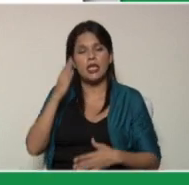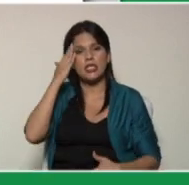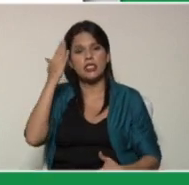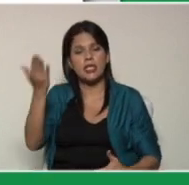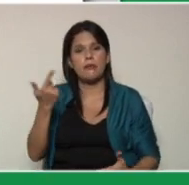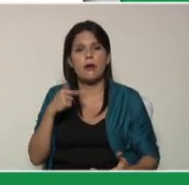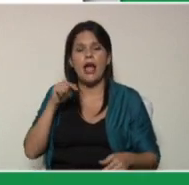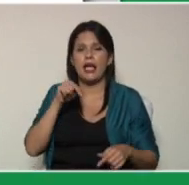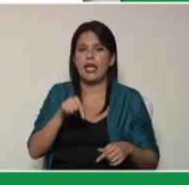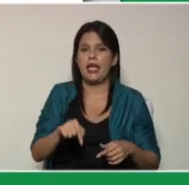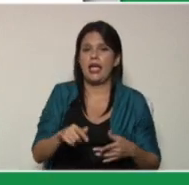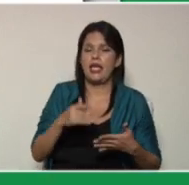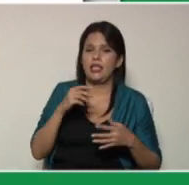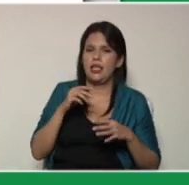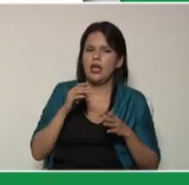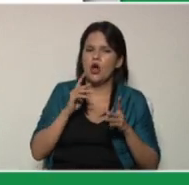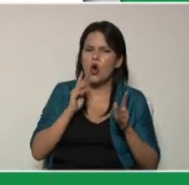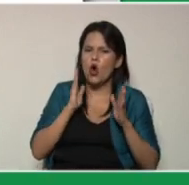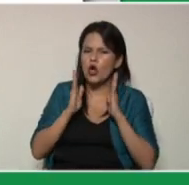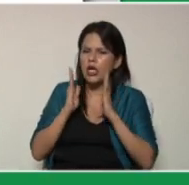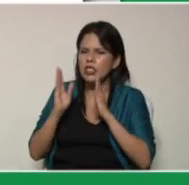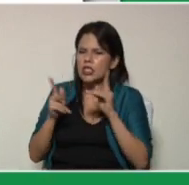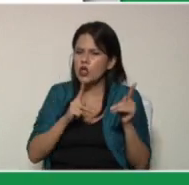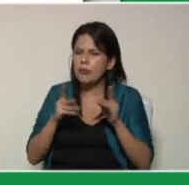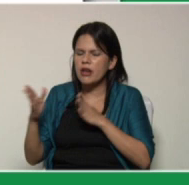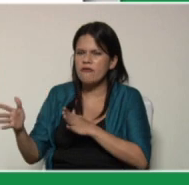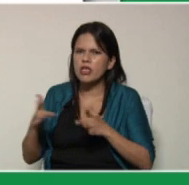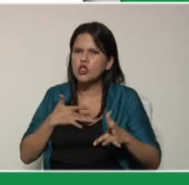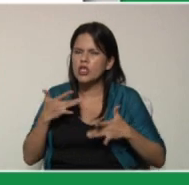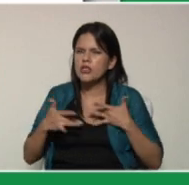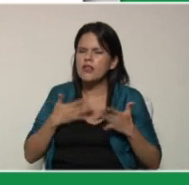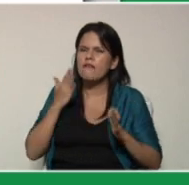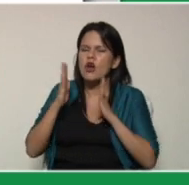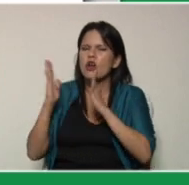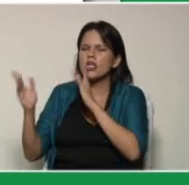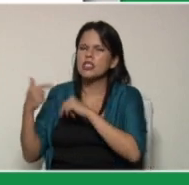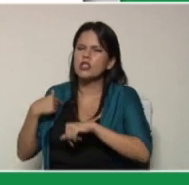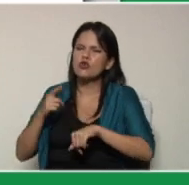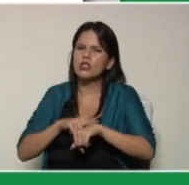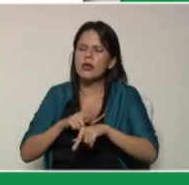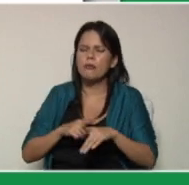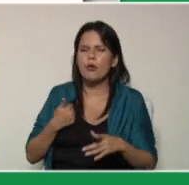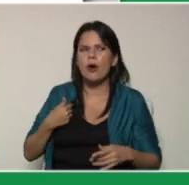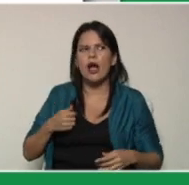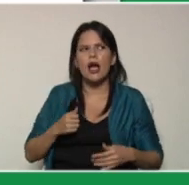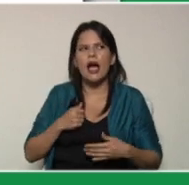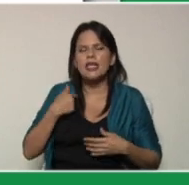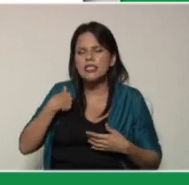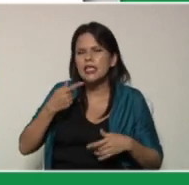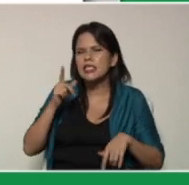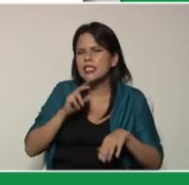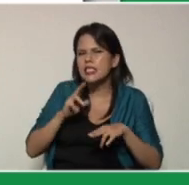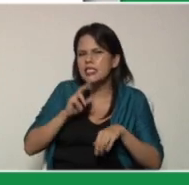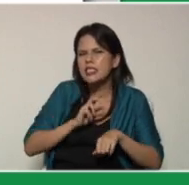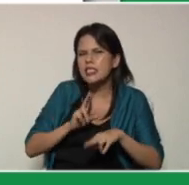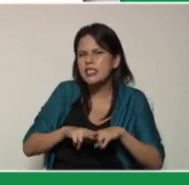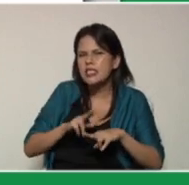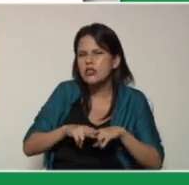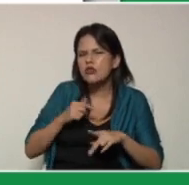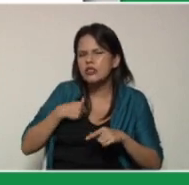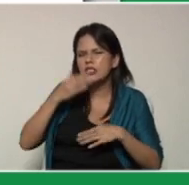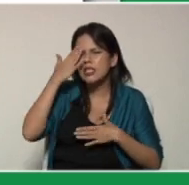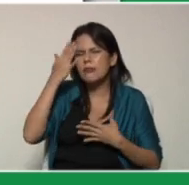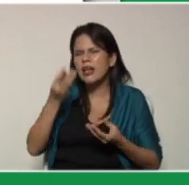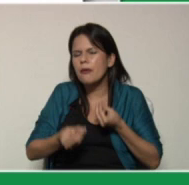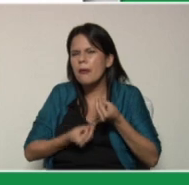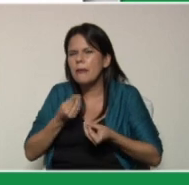cuenta que estas rutinas de actividades van a organizar su tiempo le van a permitir saber a ese niño qué es lo que va a